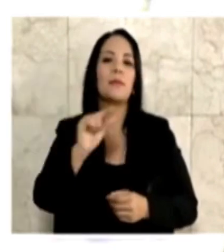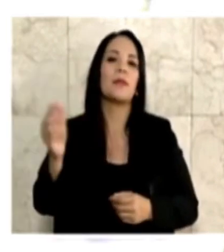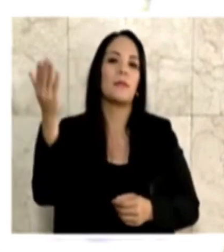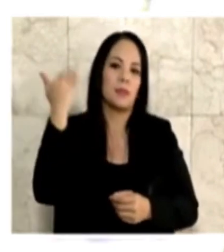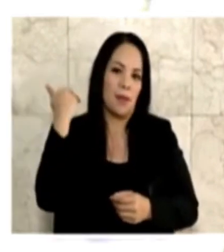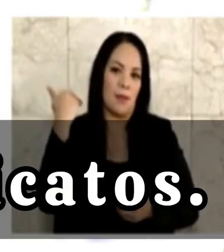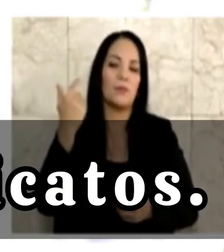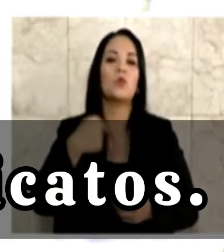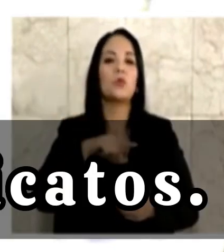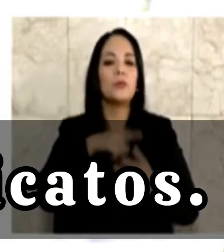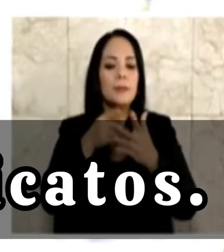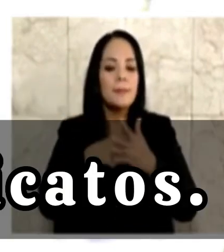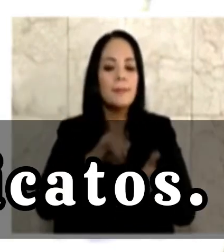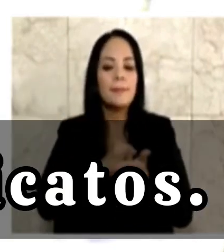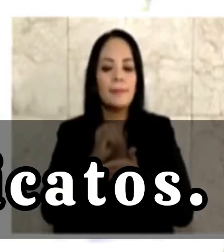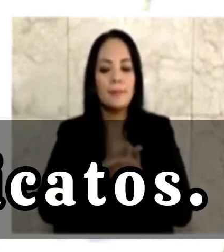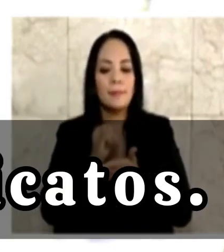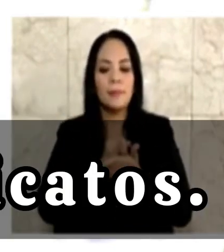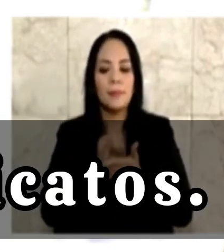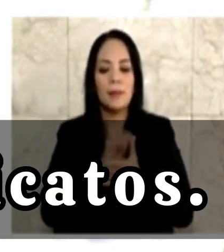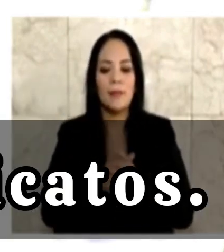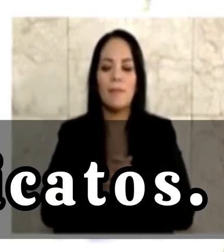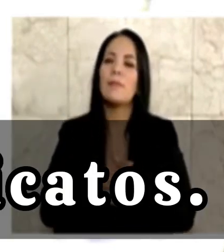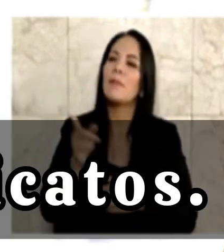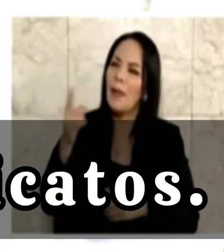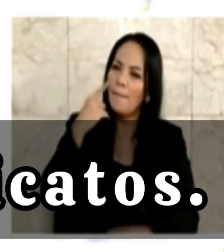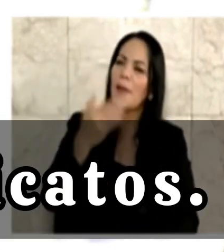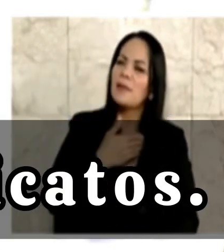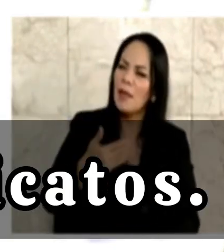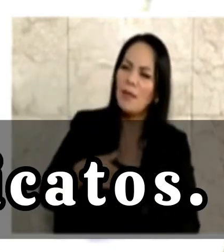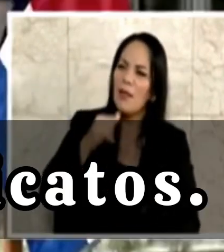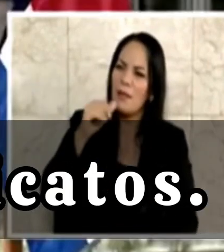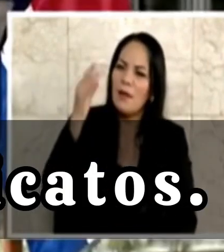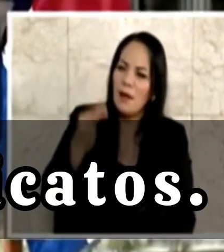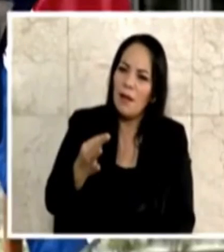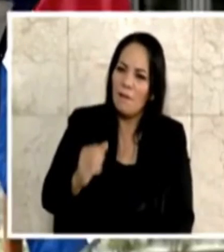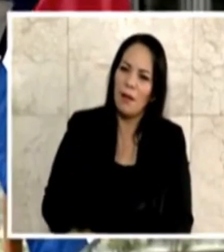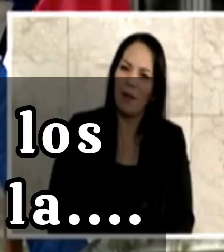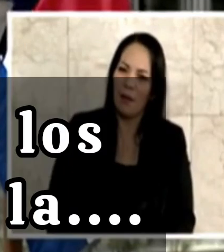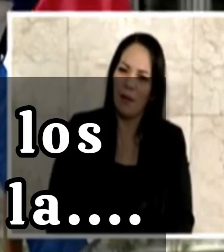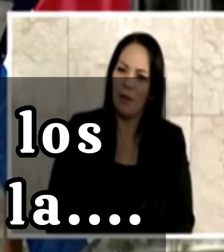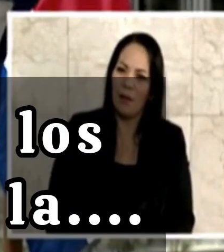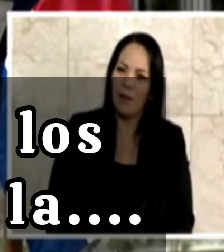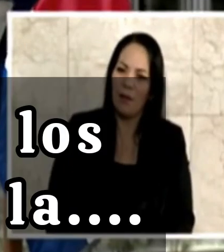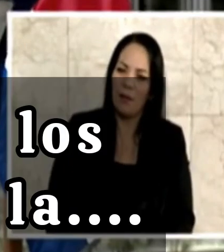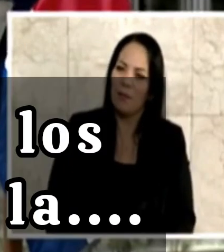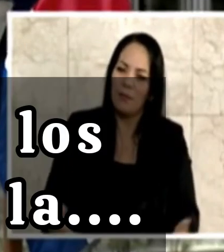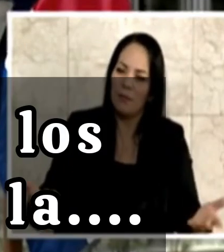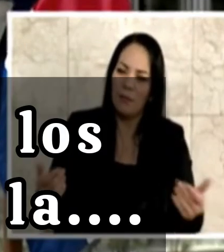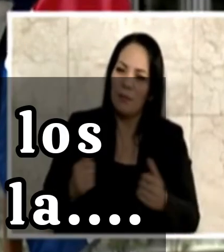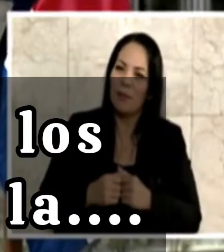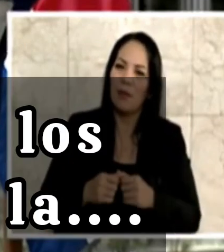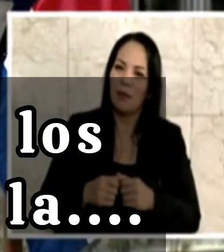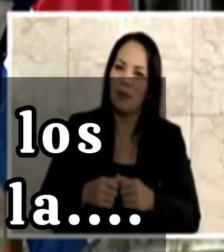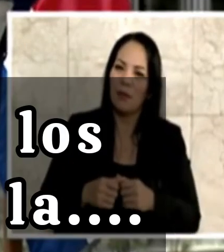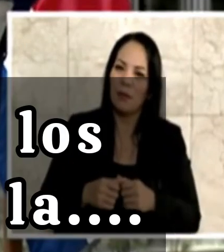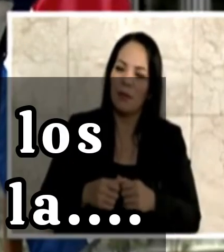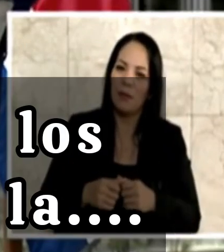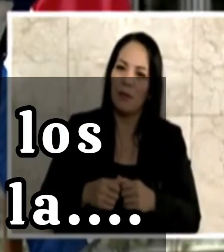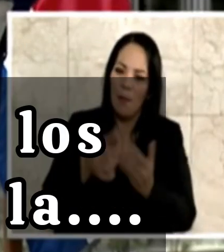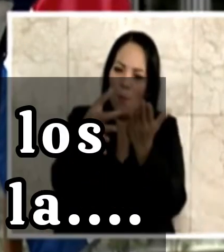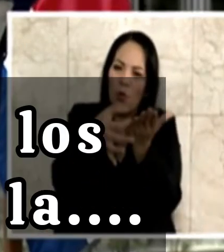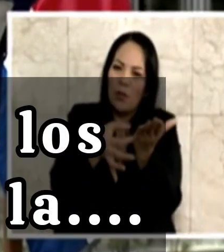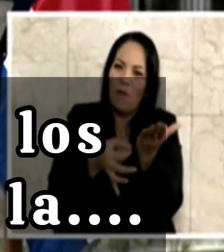la estamos empezando a investigar. Presidente, es increíble. ¿Cómo no íbamos a suspender el portafolio de